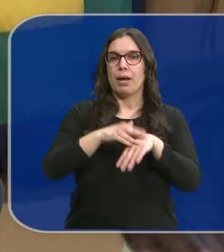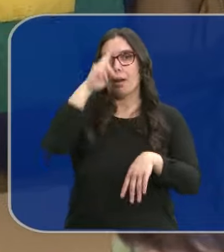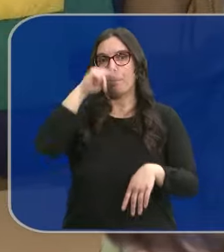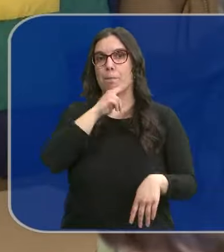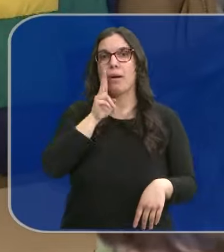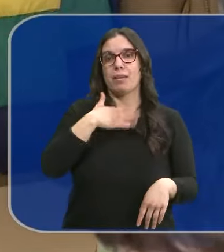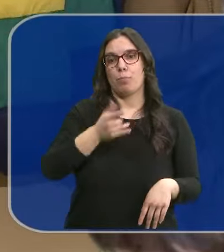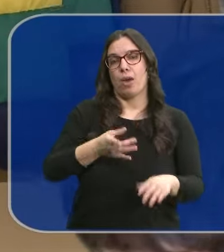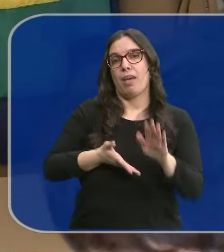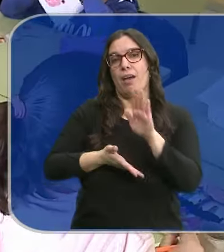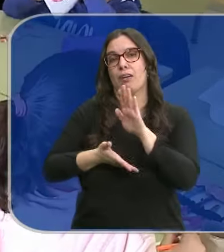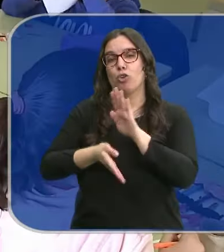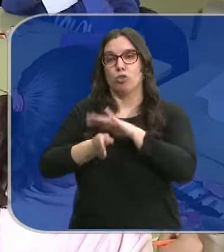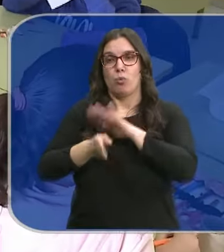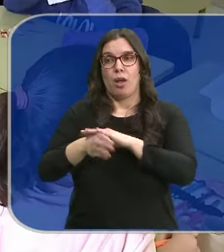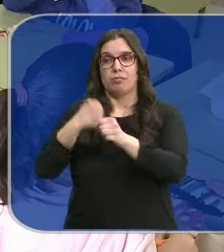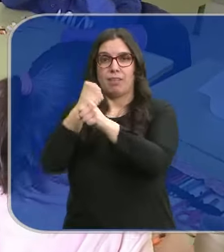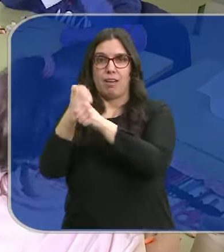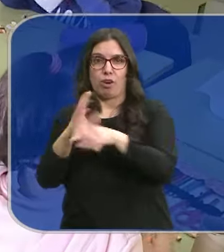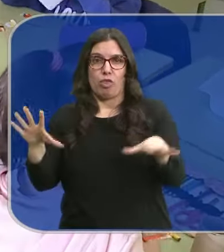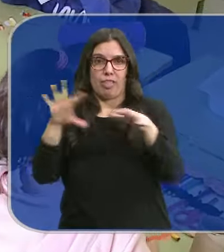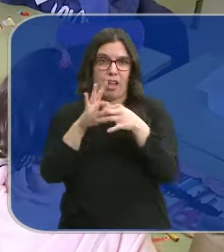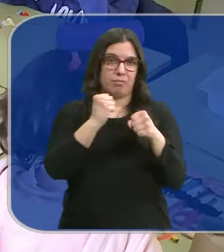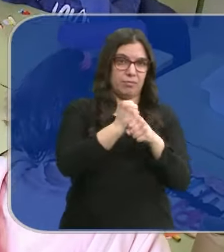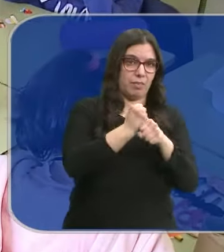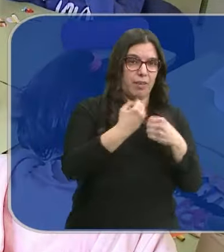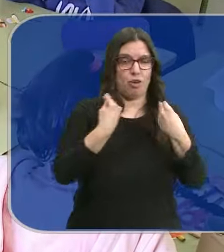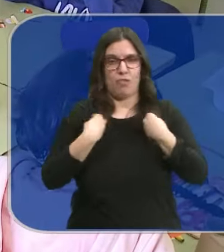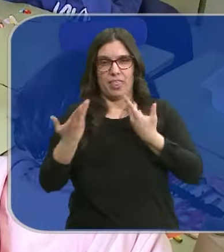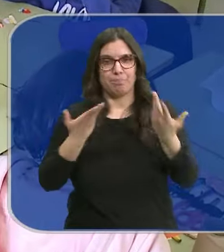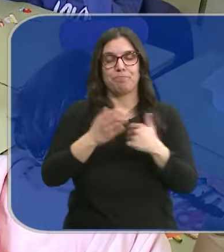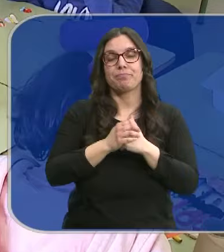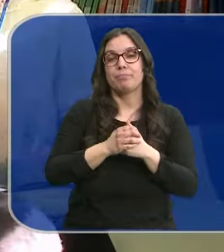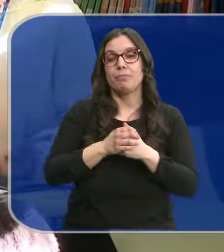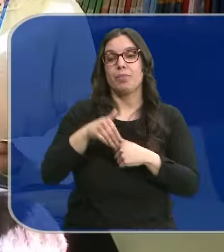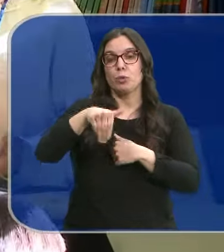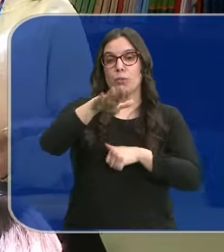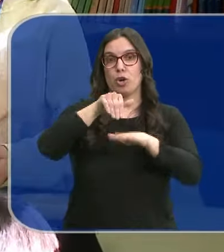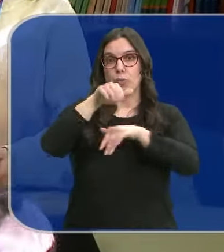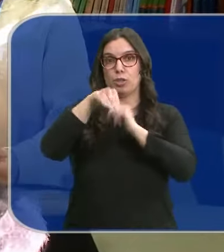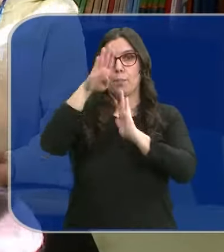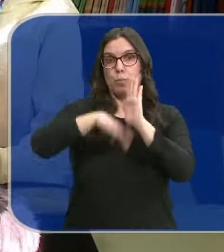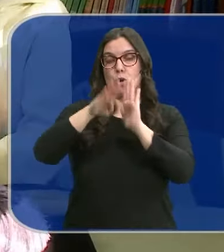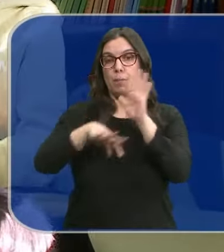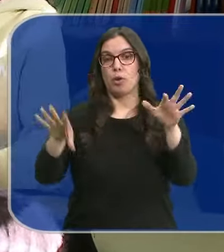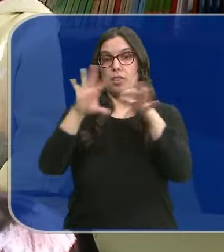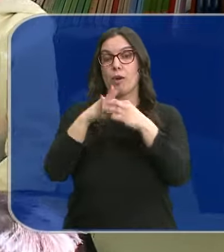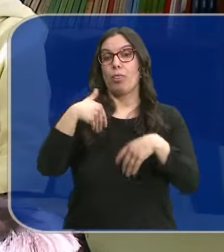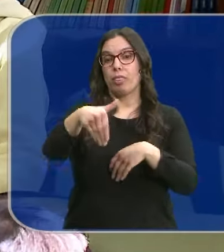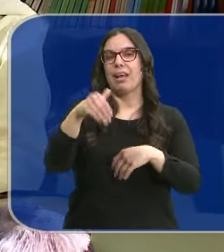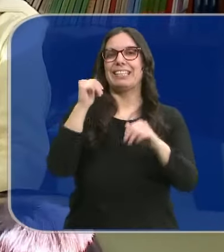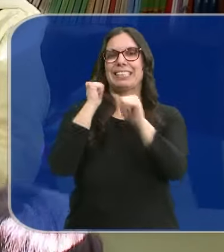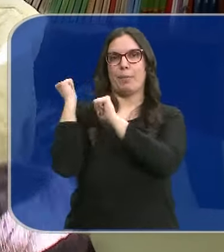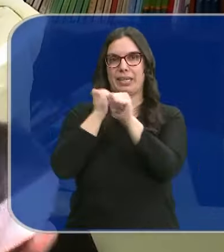los padres puedan conciliar la vida laboral y familiar. La próxima convocatoria del programa Conciliamos será en Semana